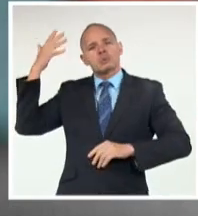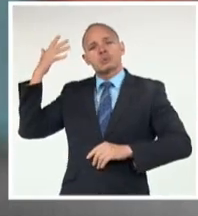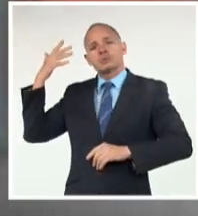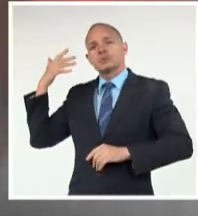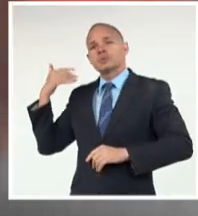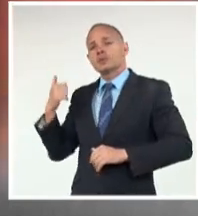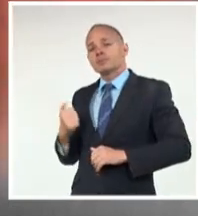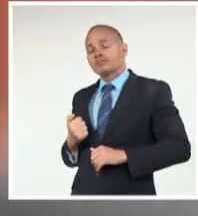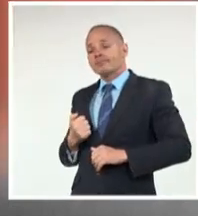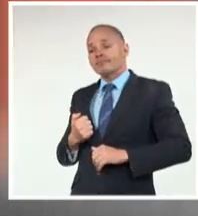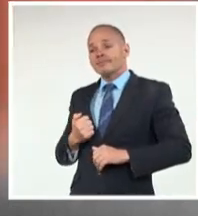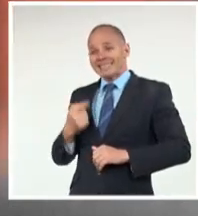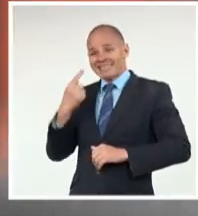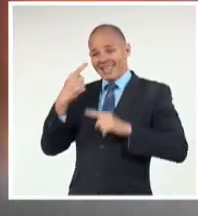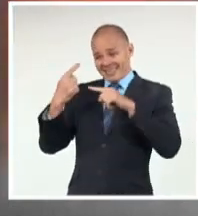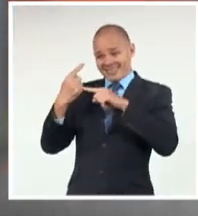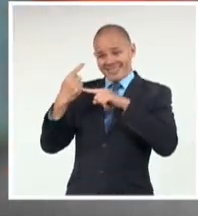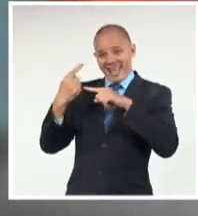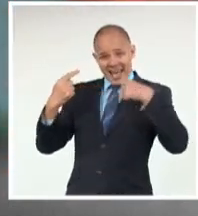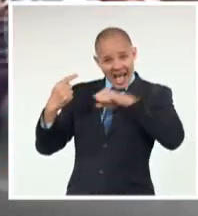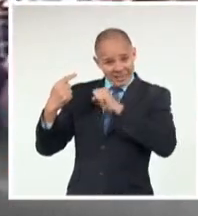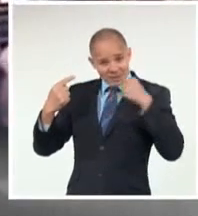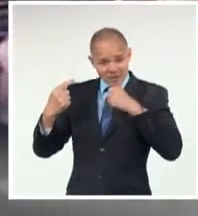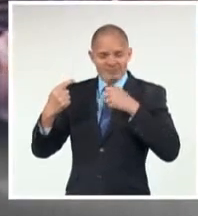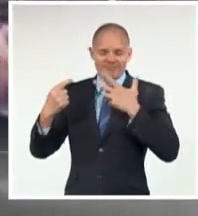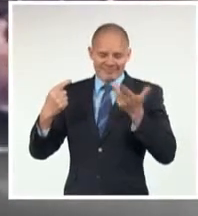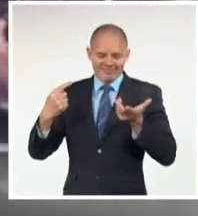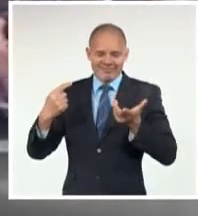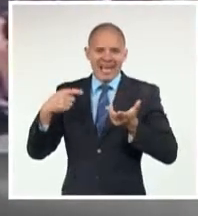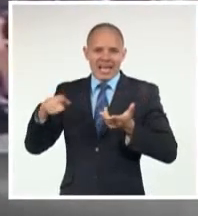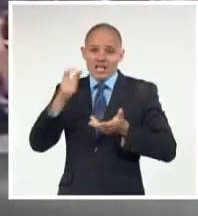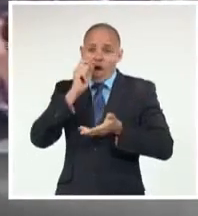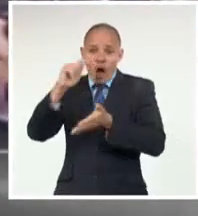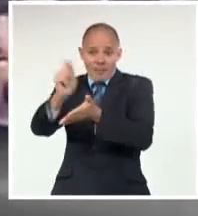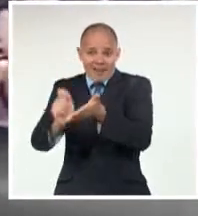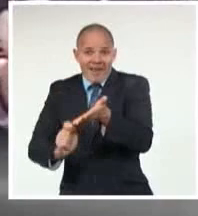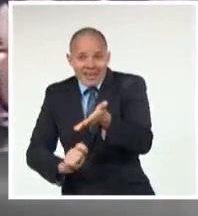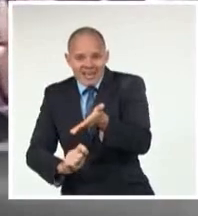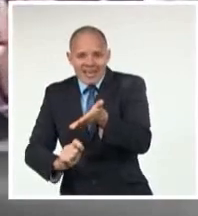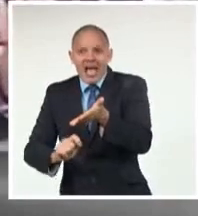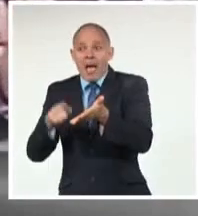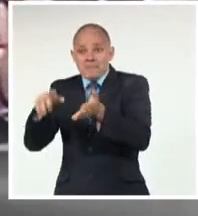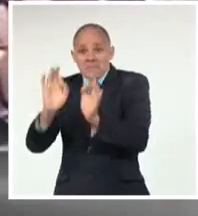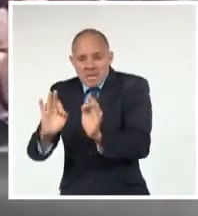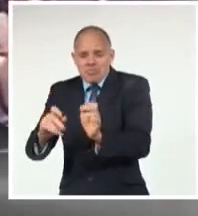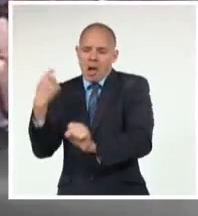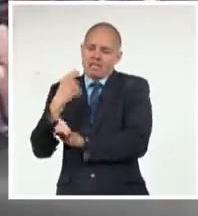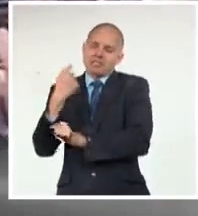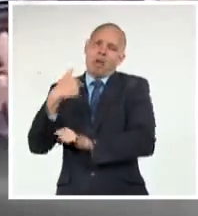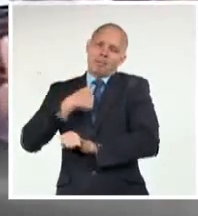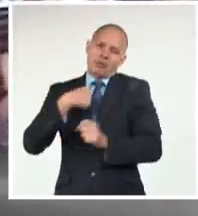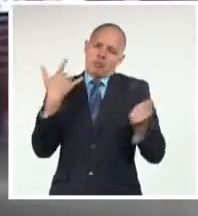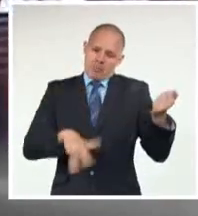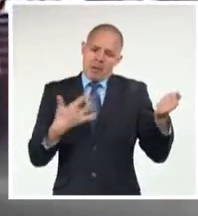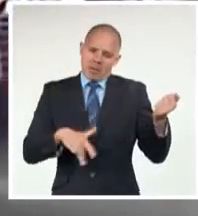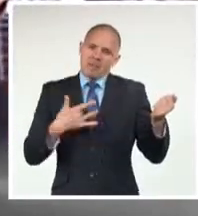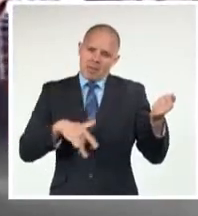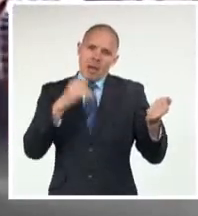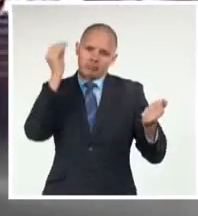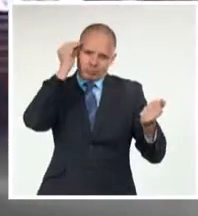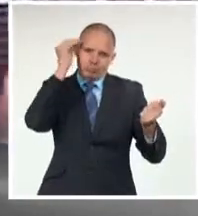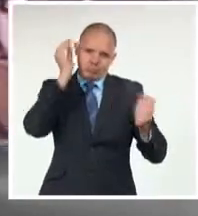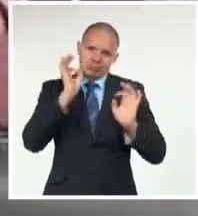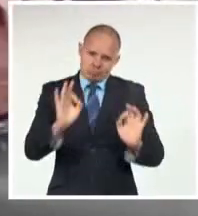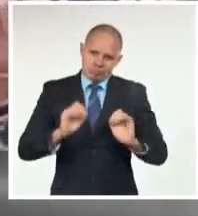toda la gente Que fue importante De la trova tradicional Hoy represento el pasado No